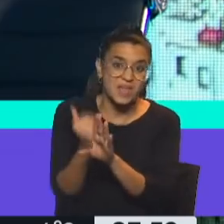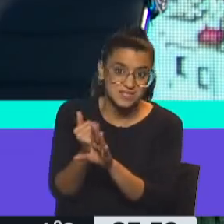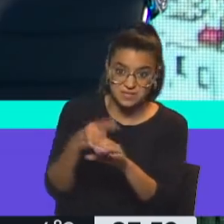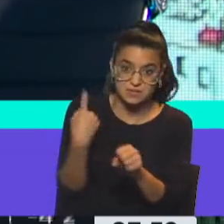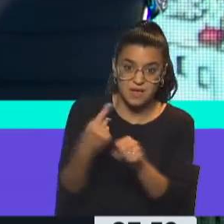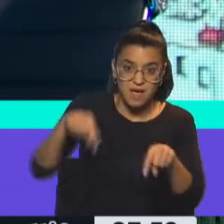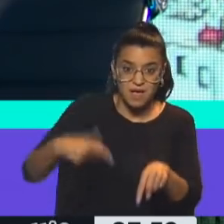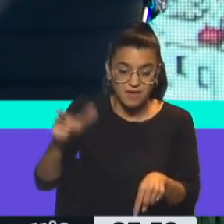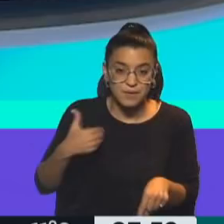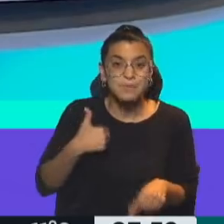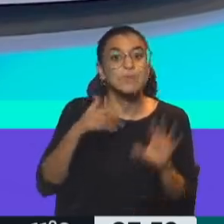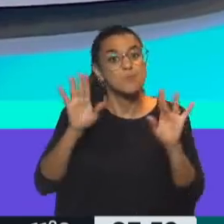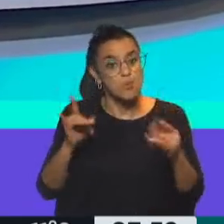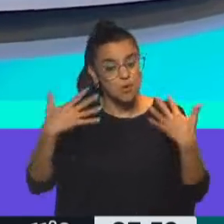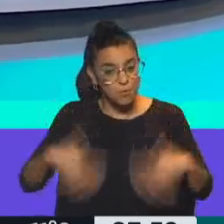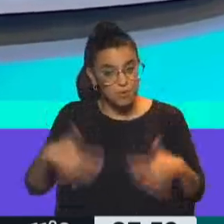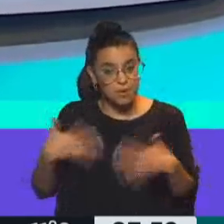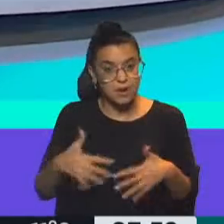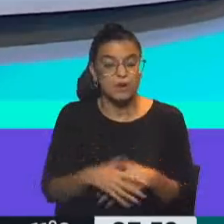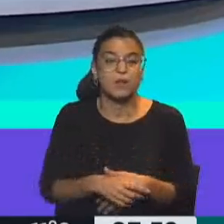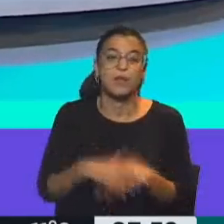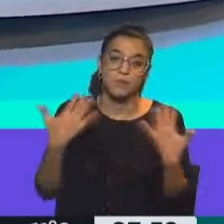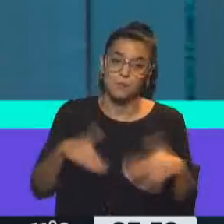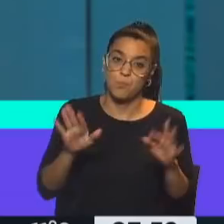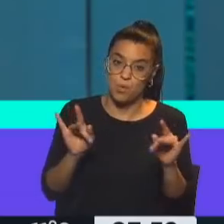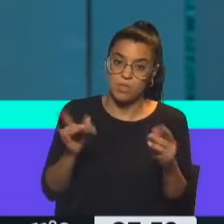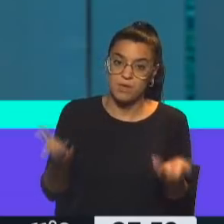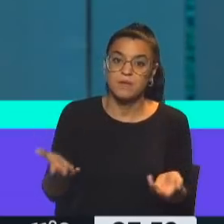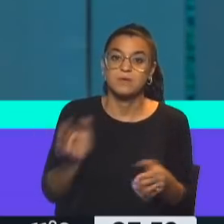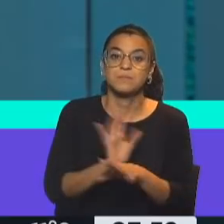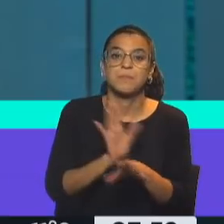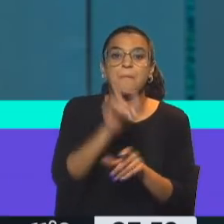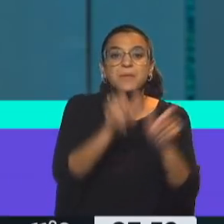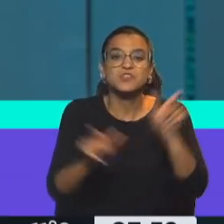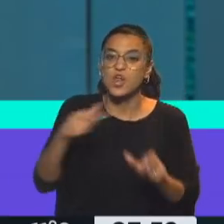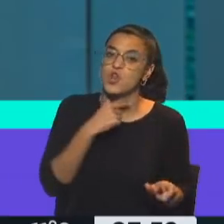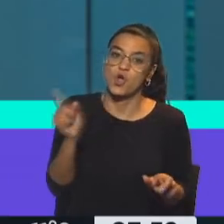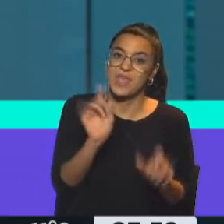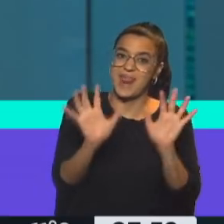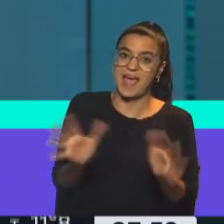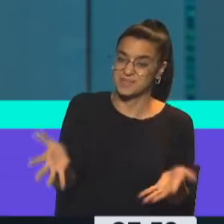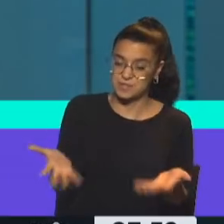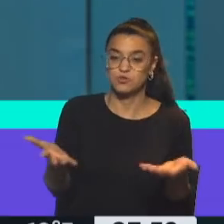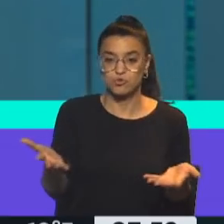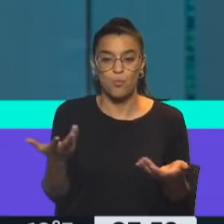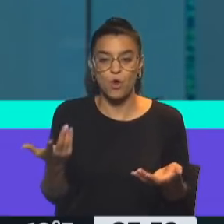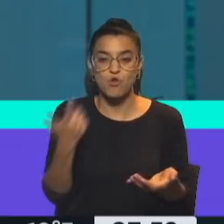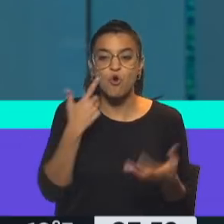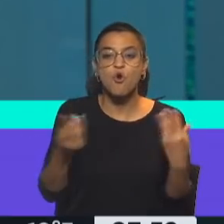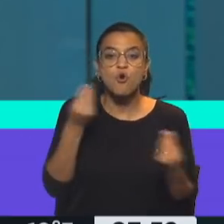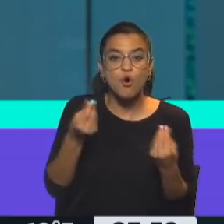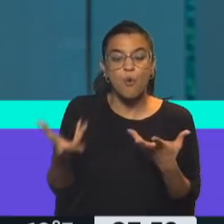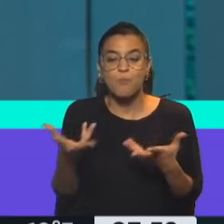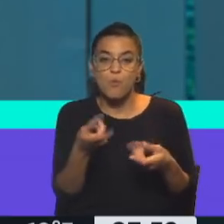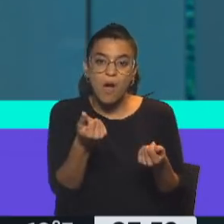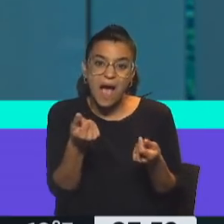en Argentina... Es que complejo. vamos a admitir, digamos, la población no va a admitir eso. Entonces, bueno, ¿de qué manera podés